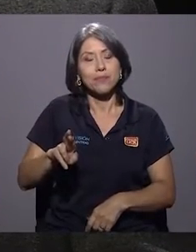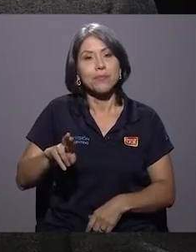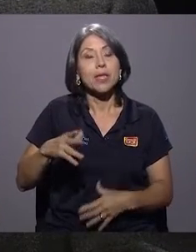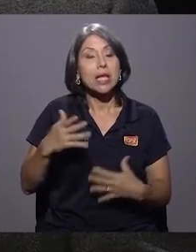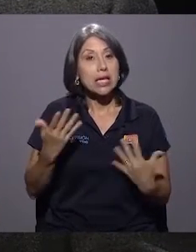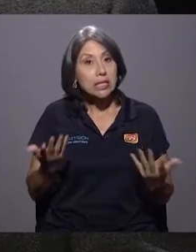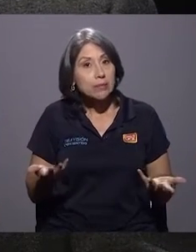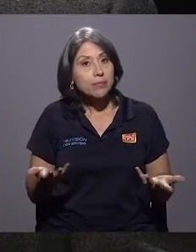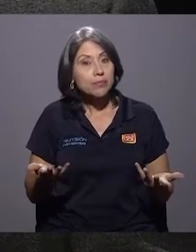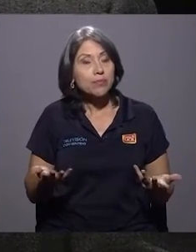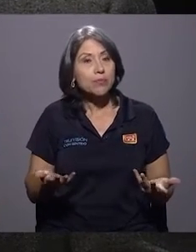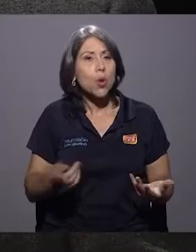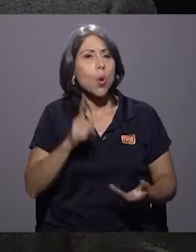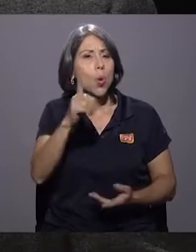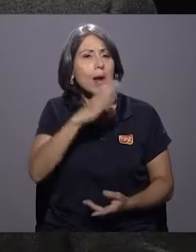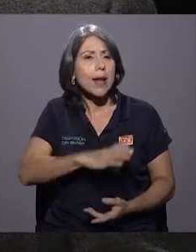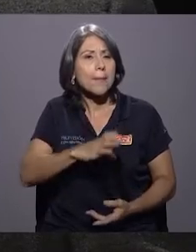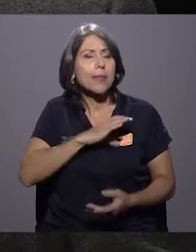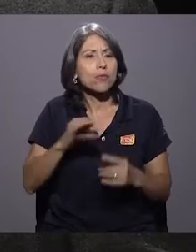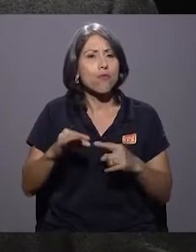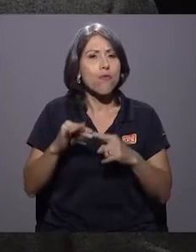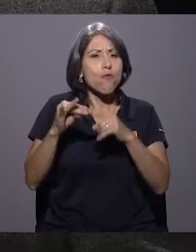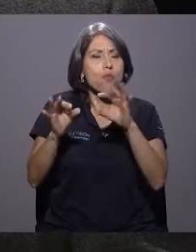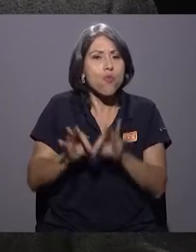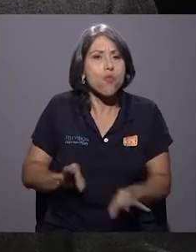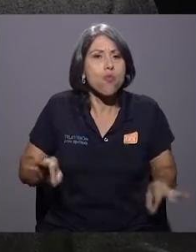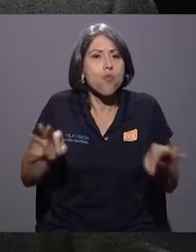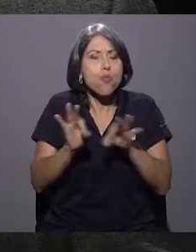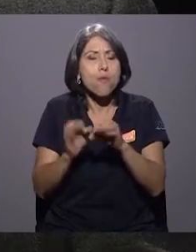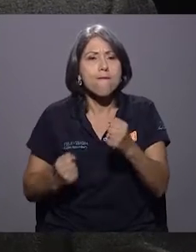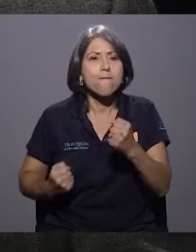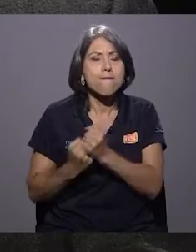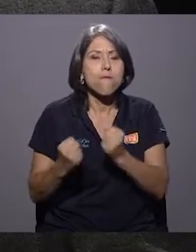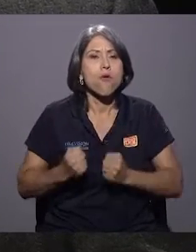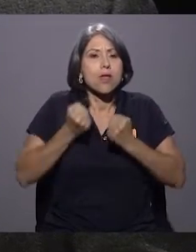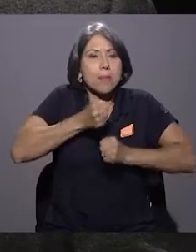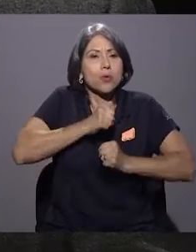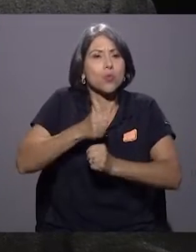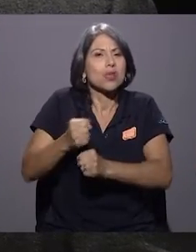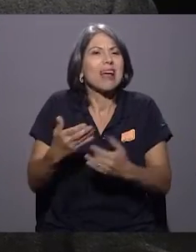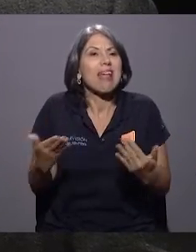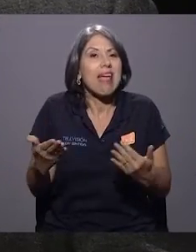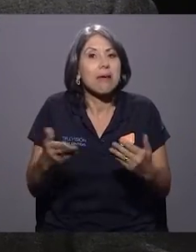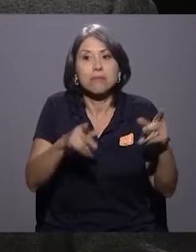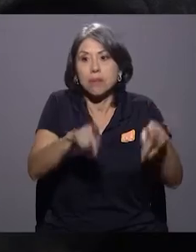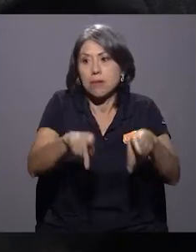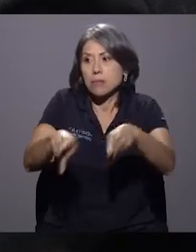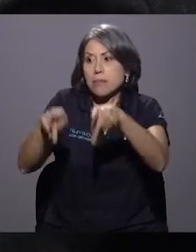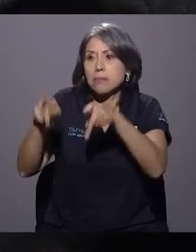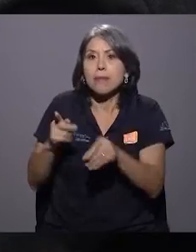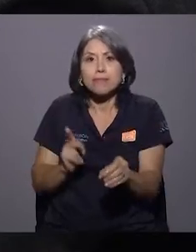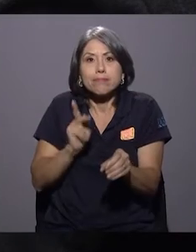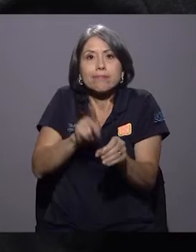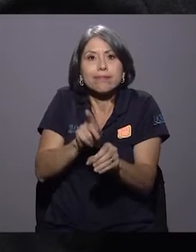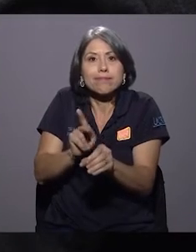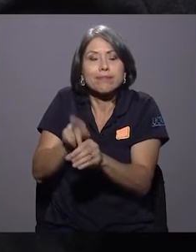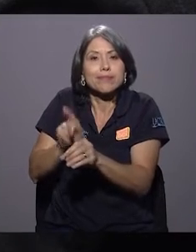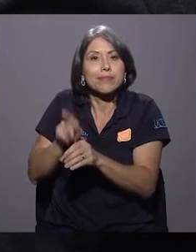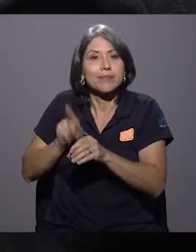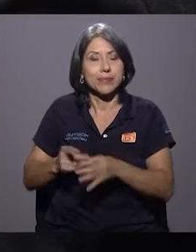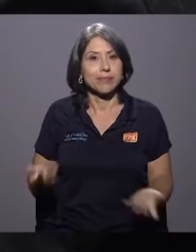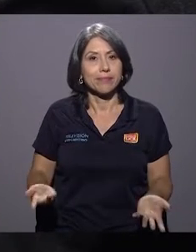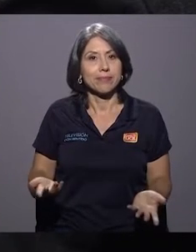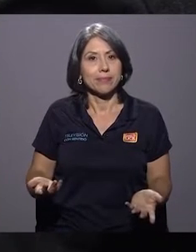un elemento fundamental para el fortalecimiento municipal es la participación ciudadana. Así es. Y entonces,